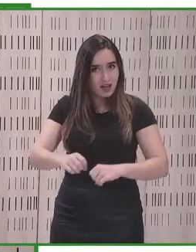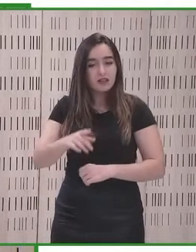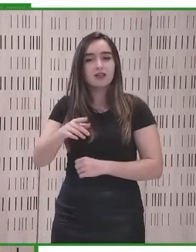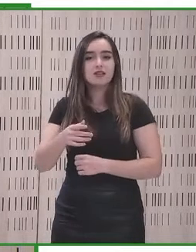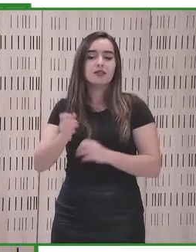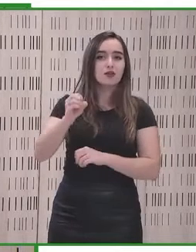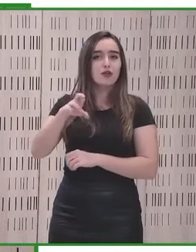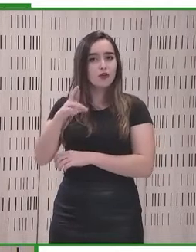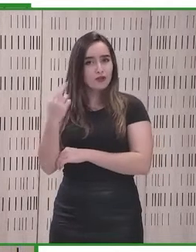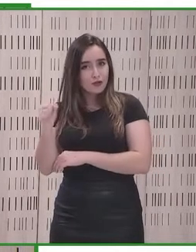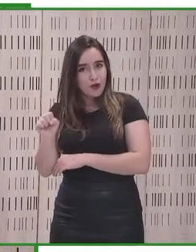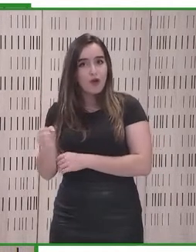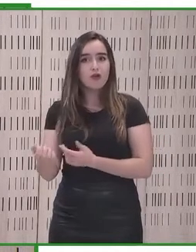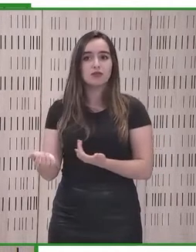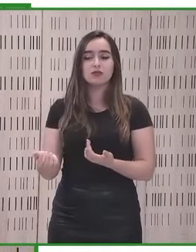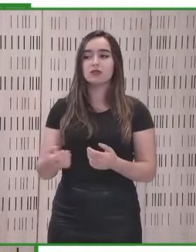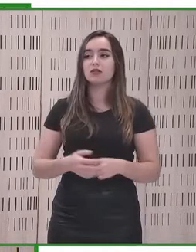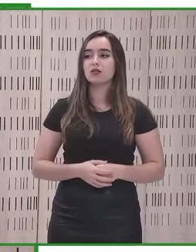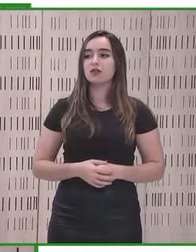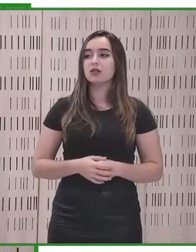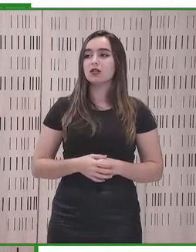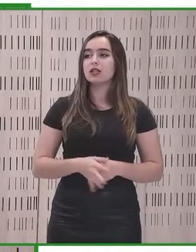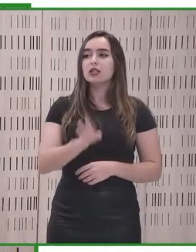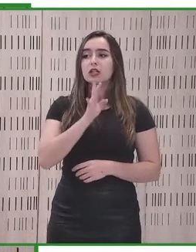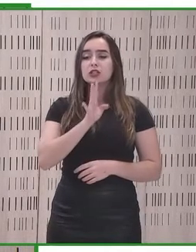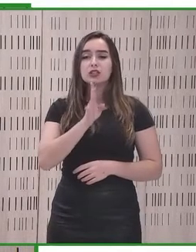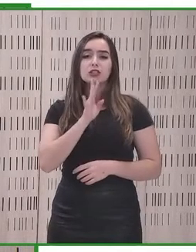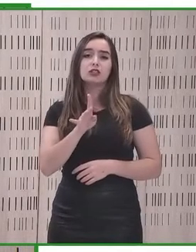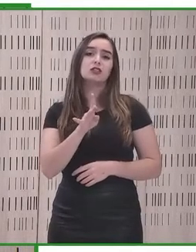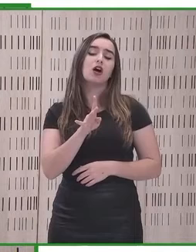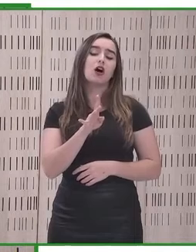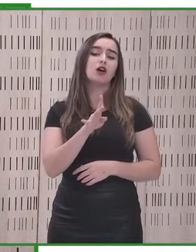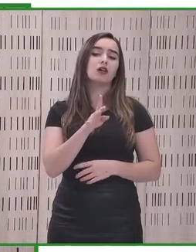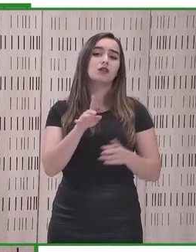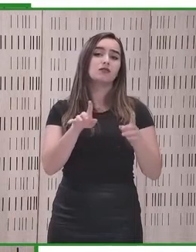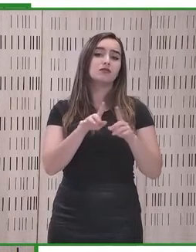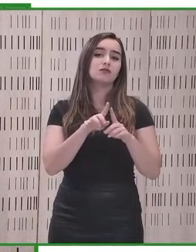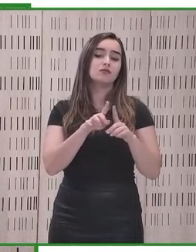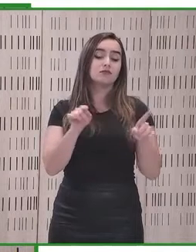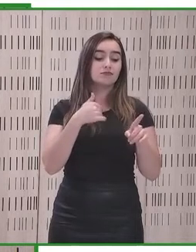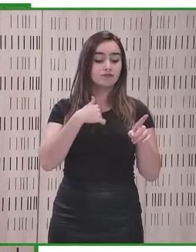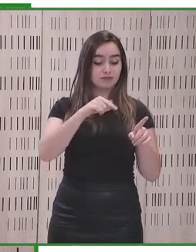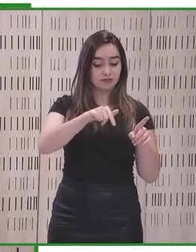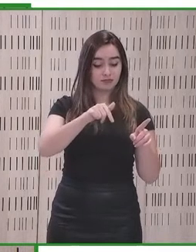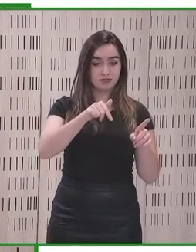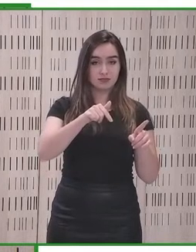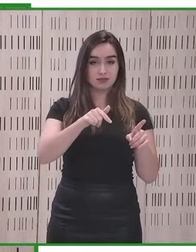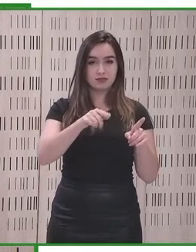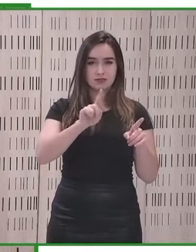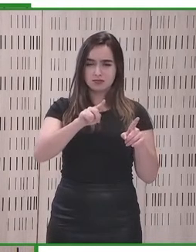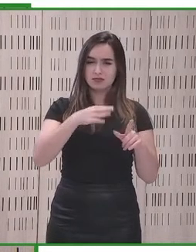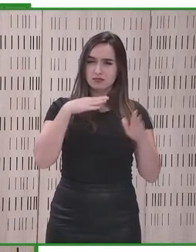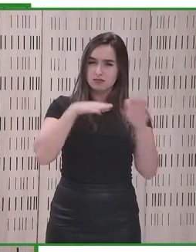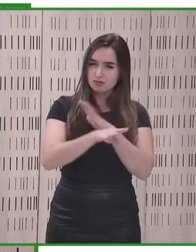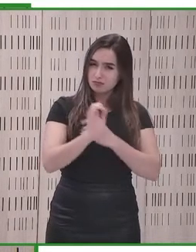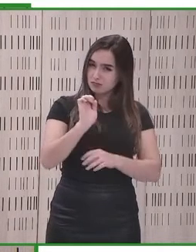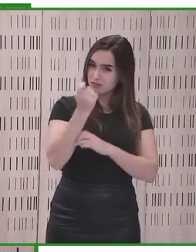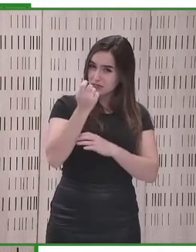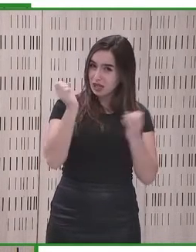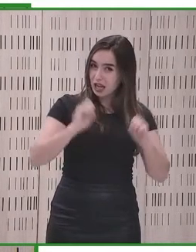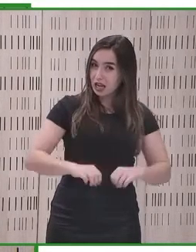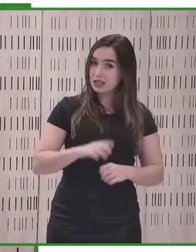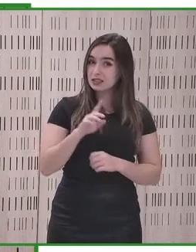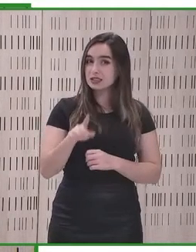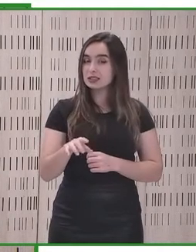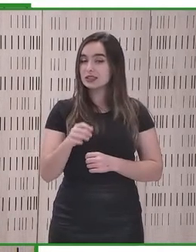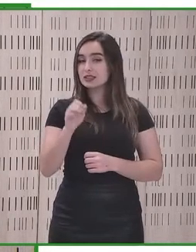sí, accesibilidad en este caso supone también hablar de la asequibilidad de esa accesibilidad, de